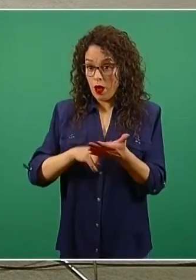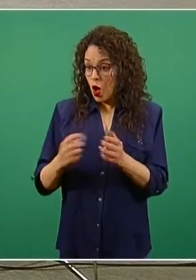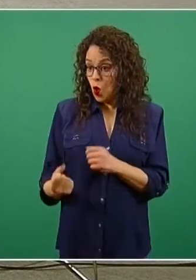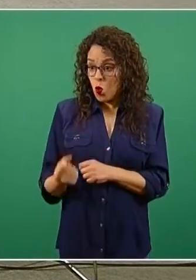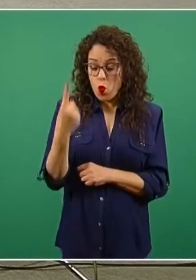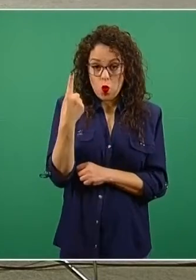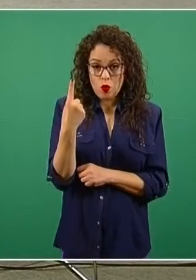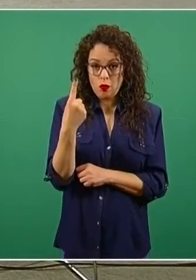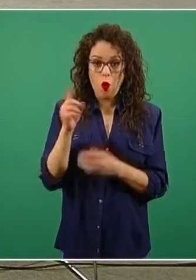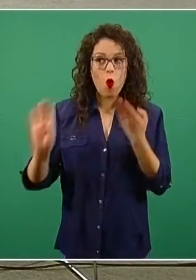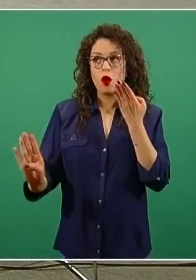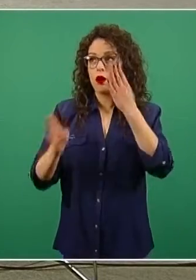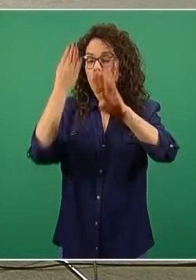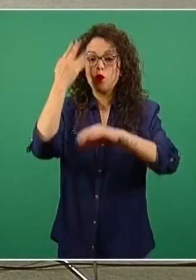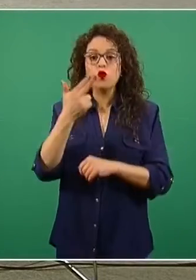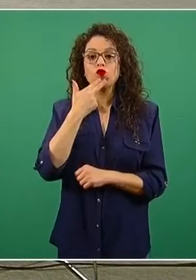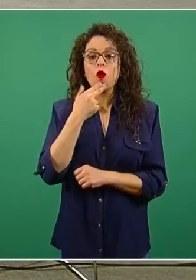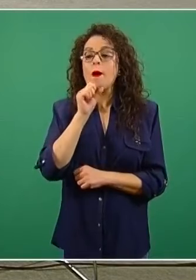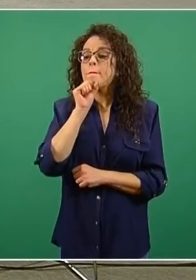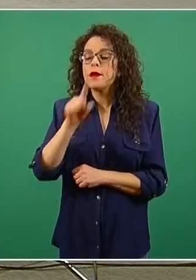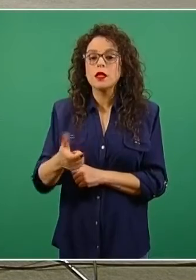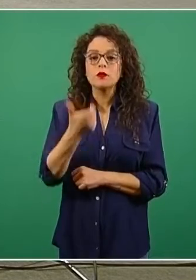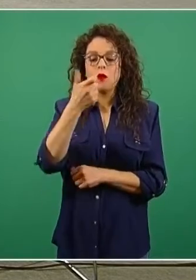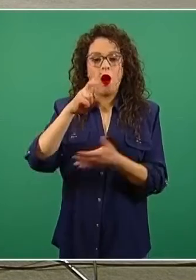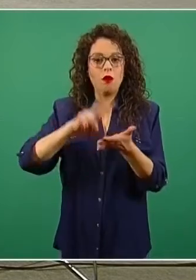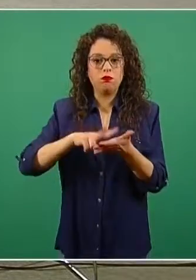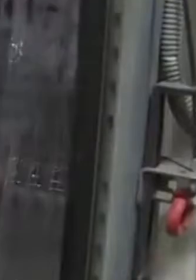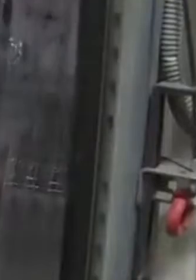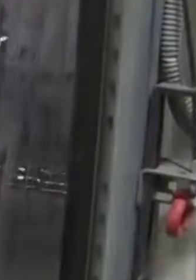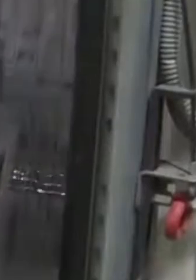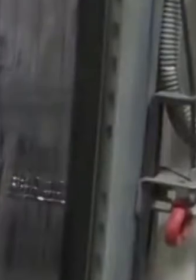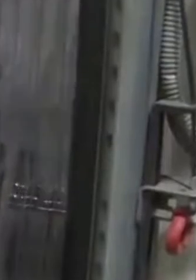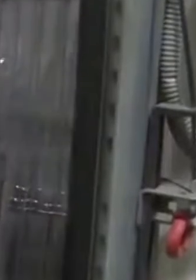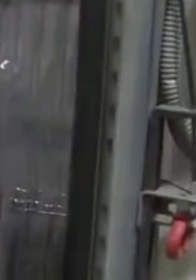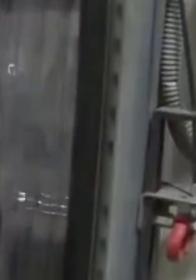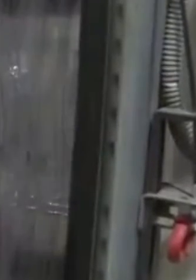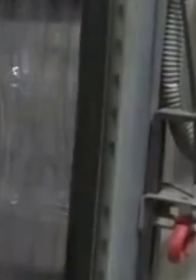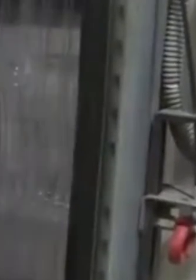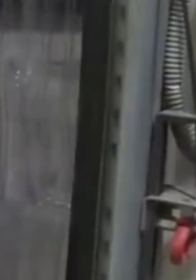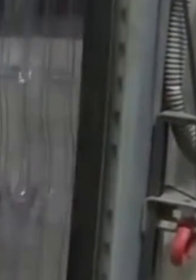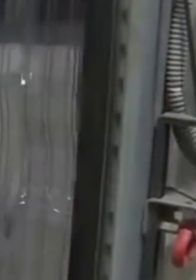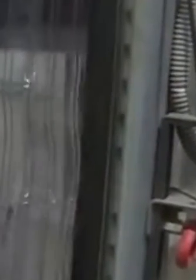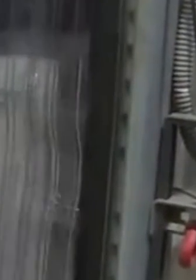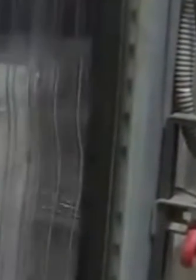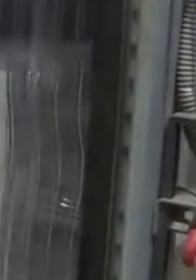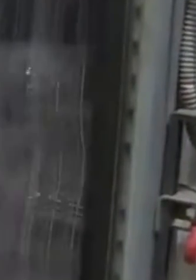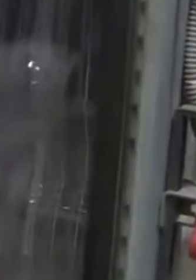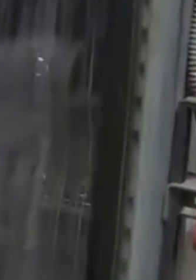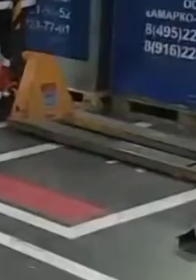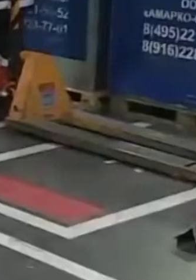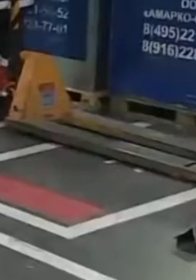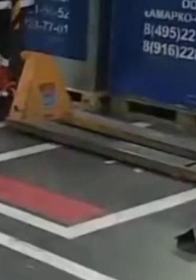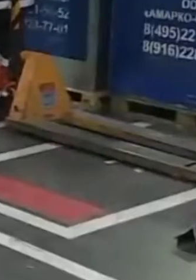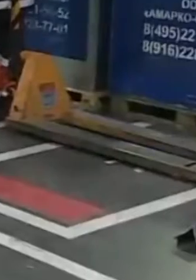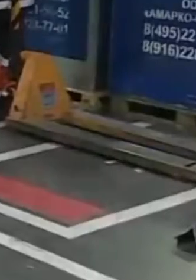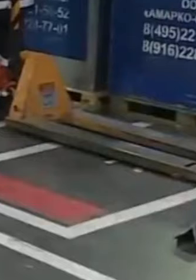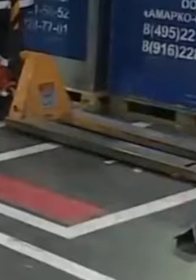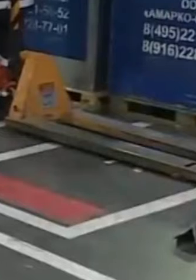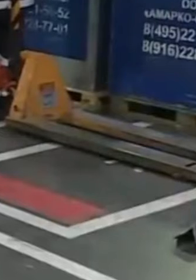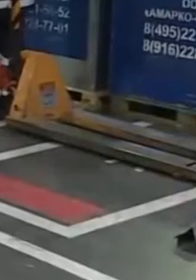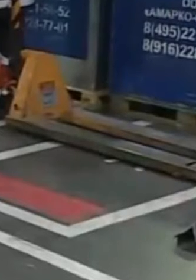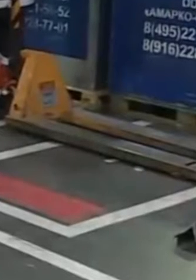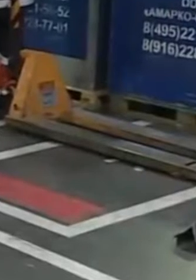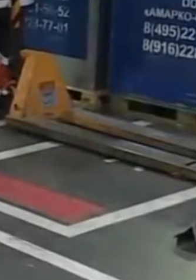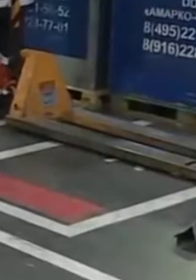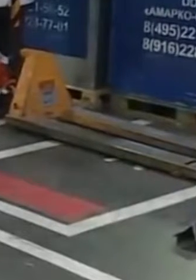contacto con funcionarios rusos y estos presentarán formalmente la petición ante el regulador sanitario, cuyo comité de moléculas nuevas ya